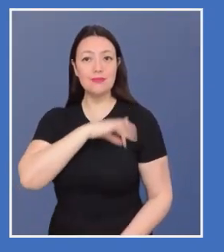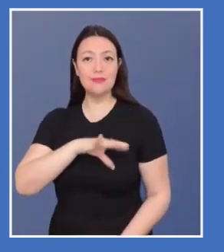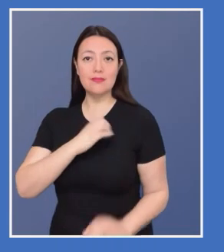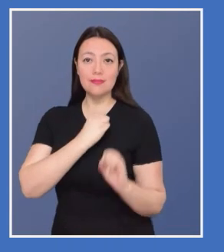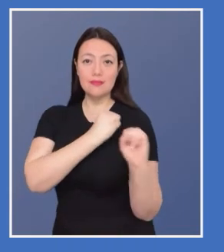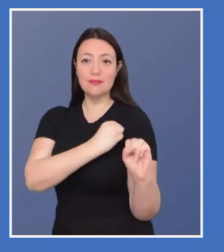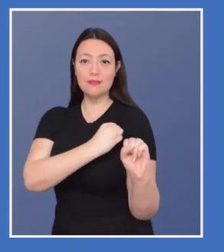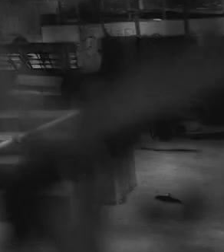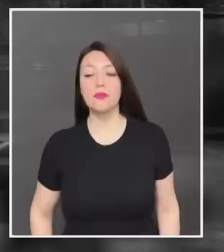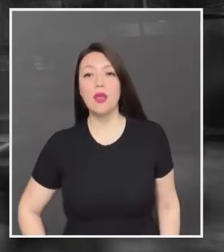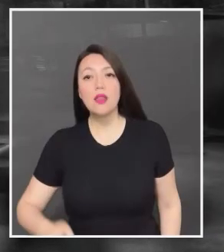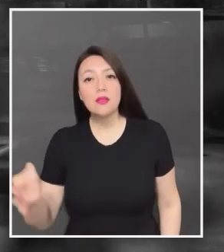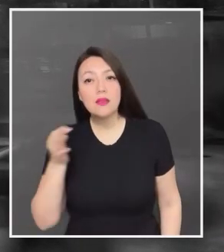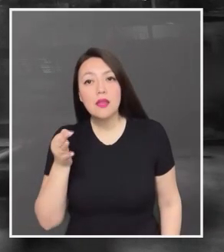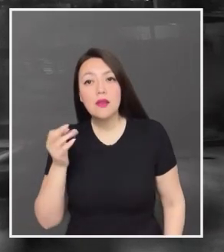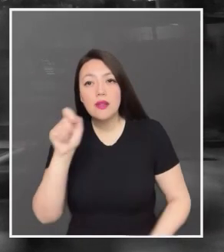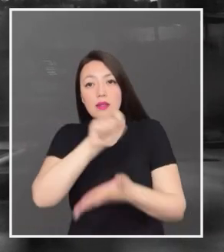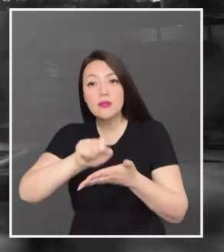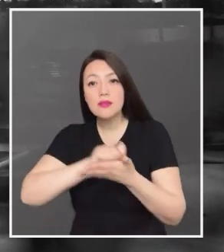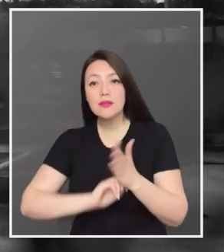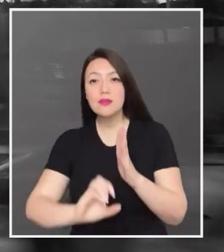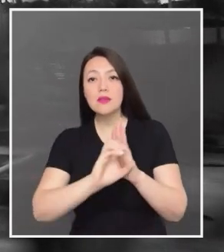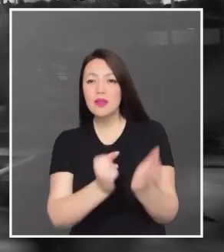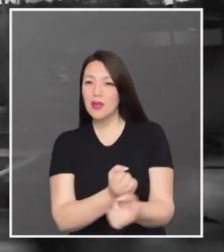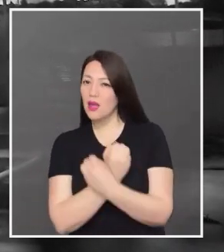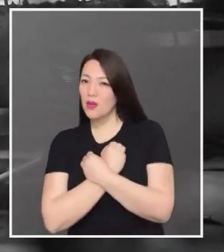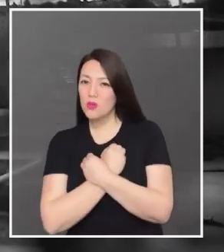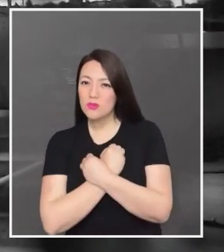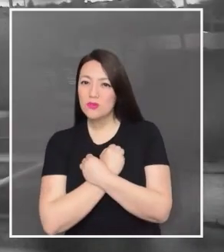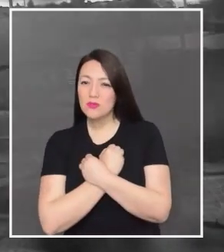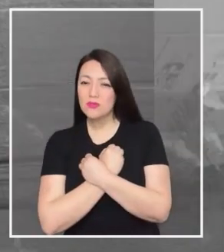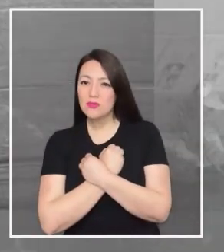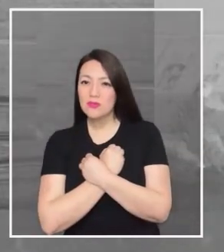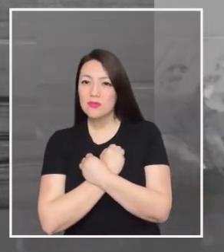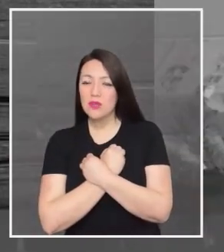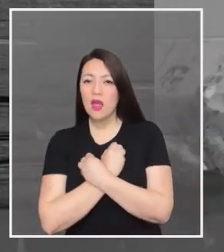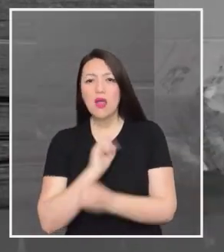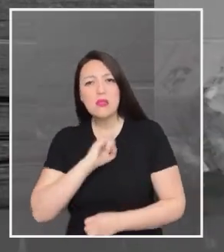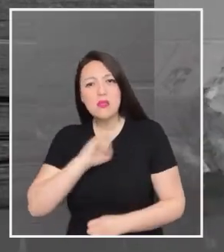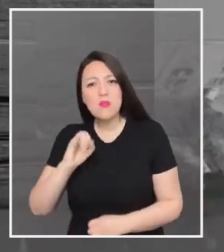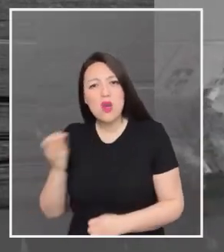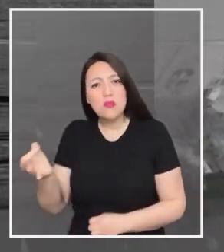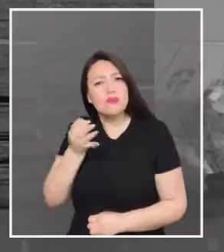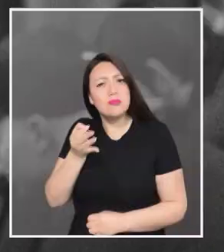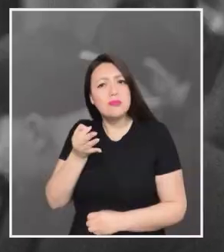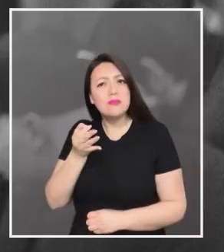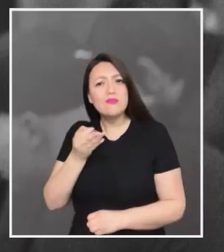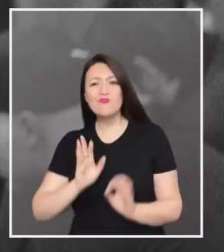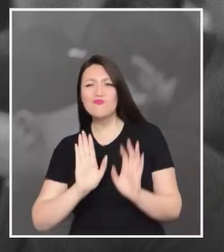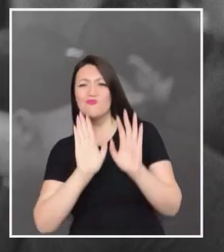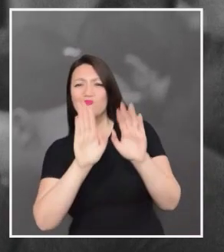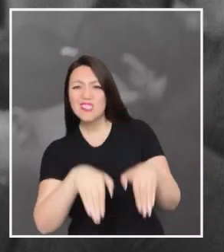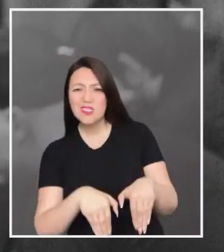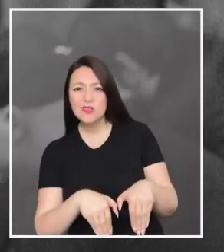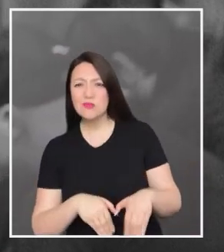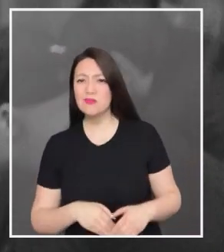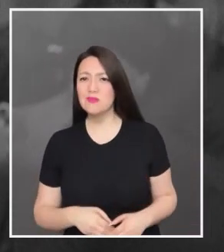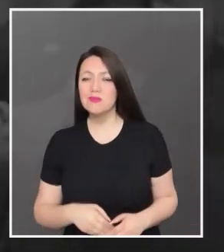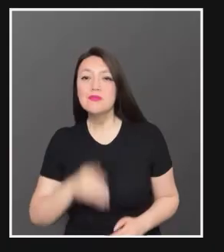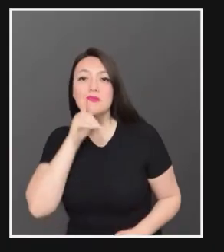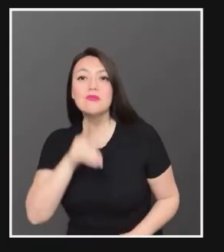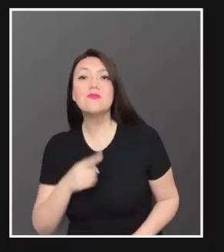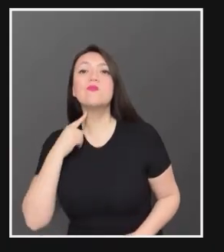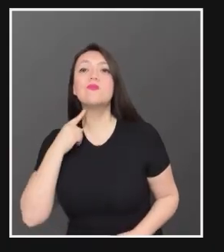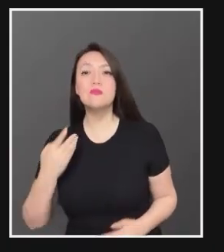Chile en contra. Decían que iban a escribir una constitución con amor. Pero después nos dijeron que se